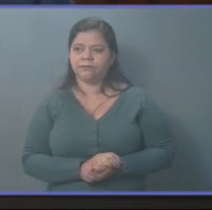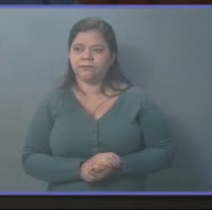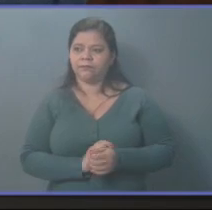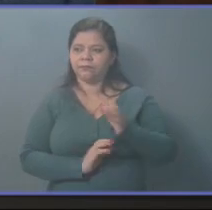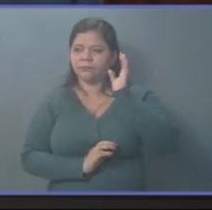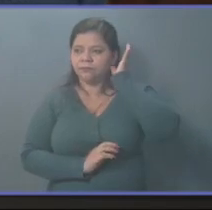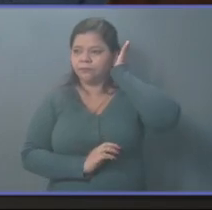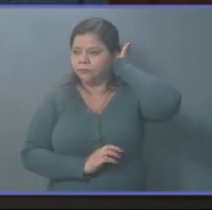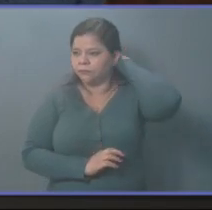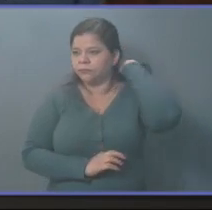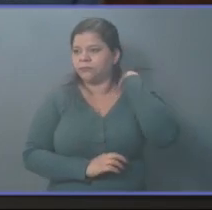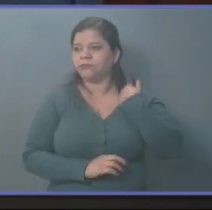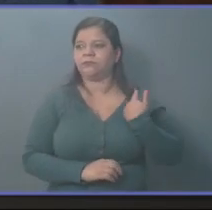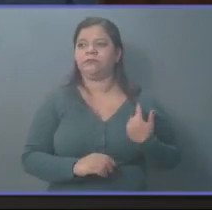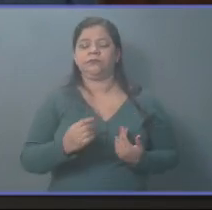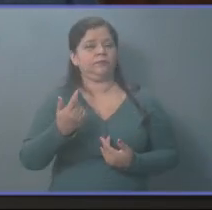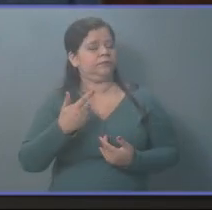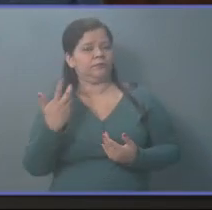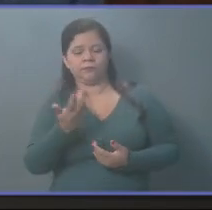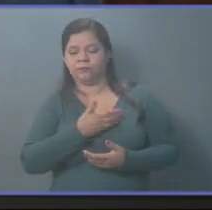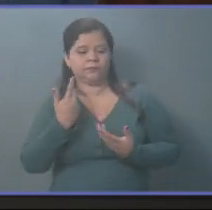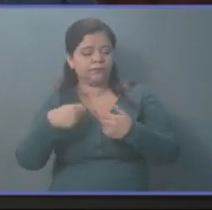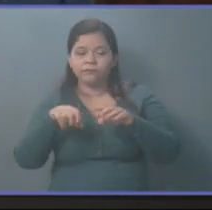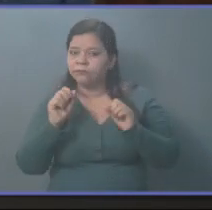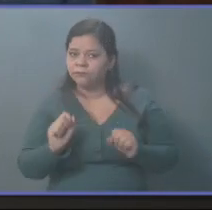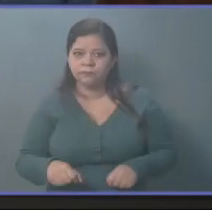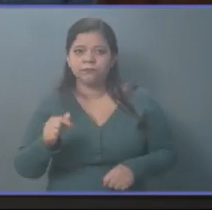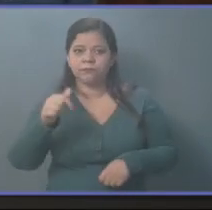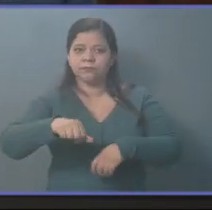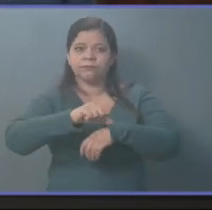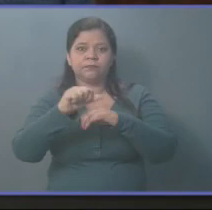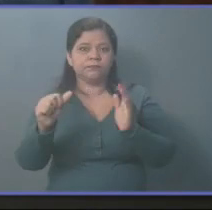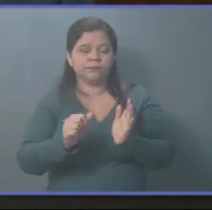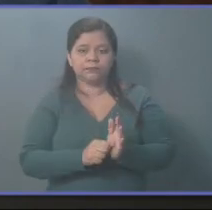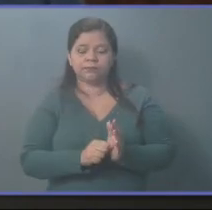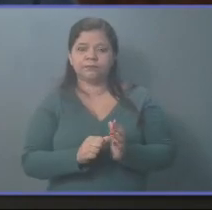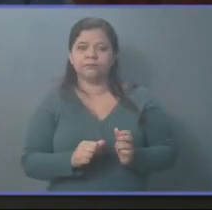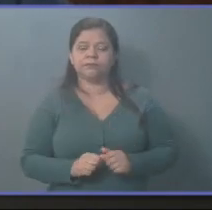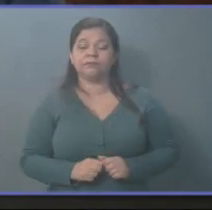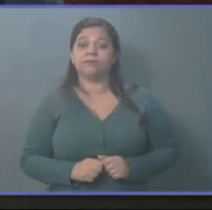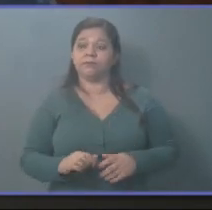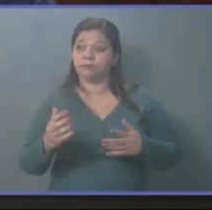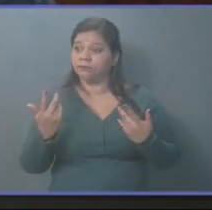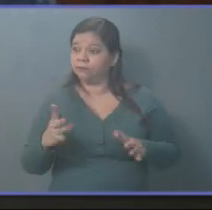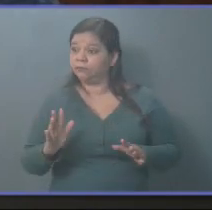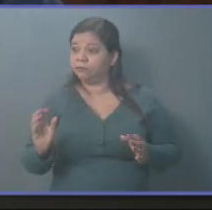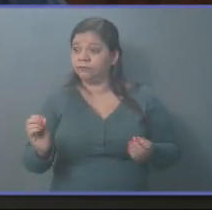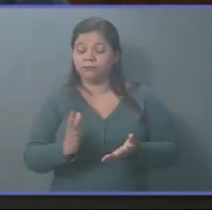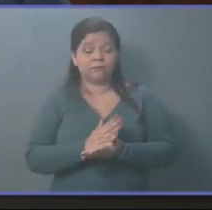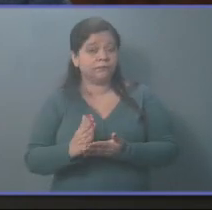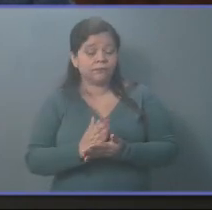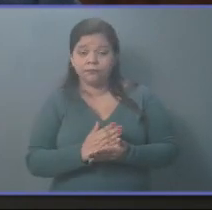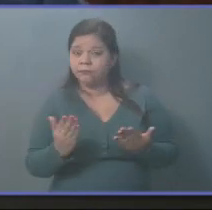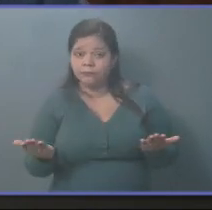No es posible que en esta Asamblea ya no se hagan